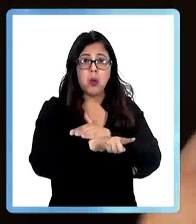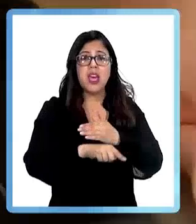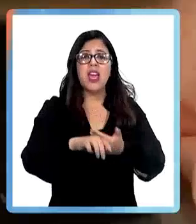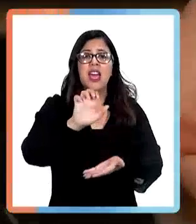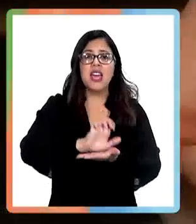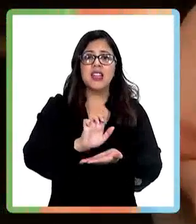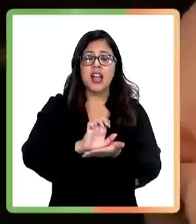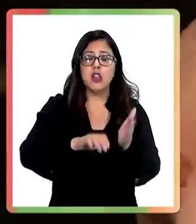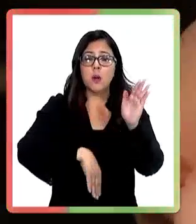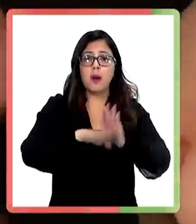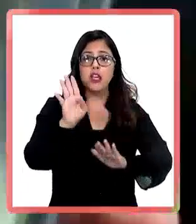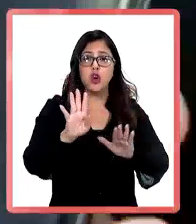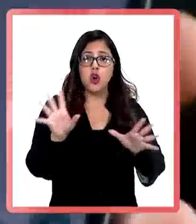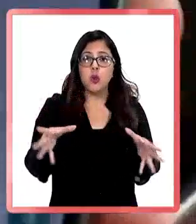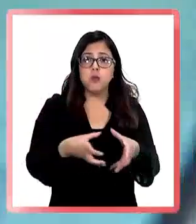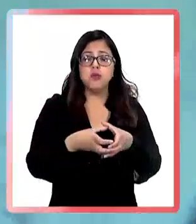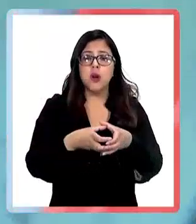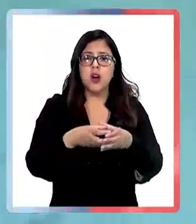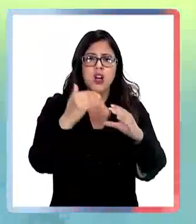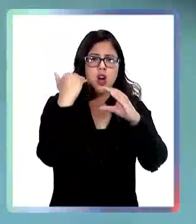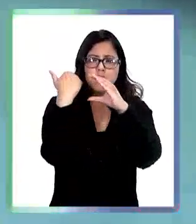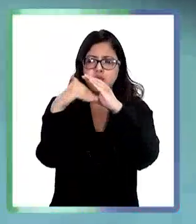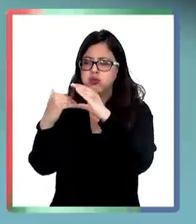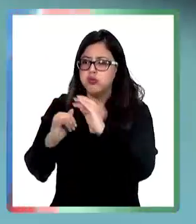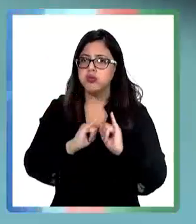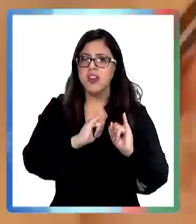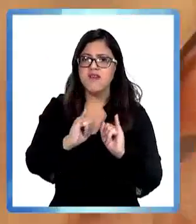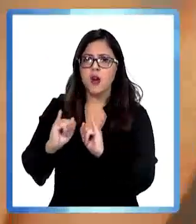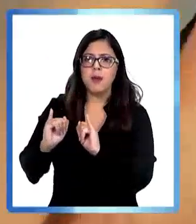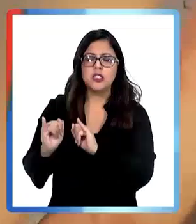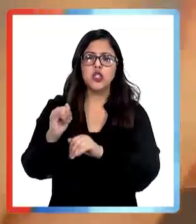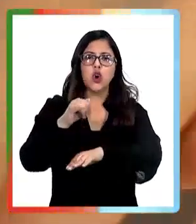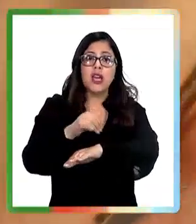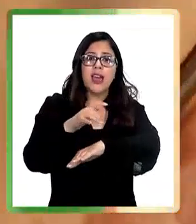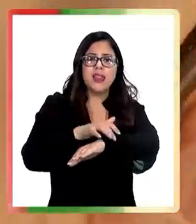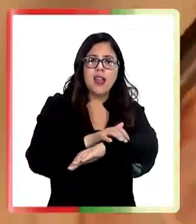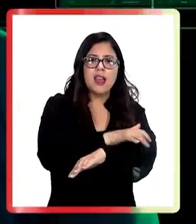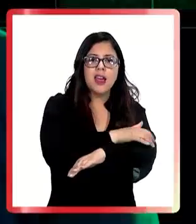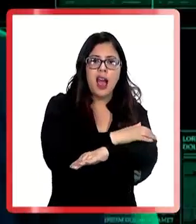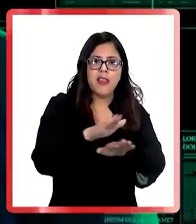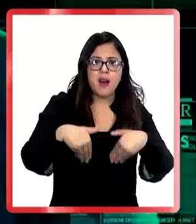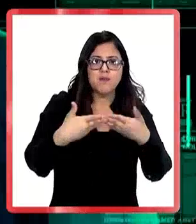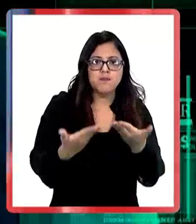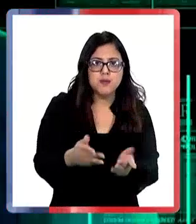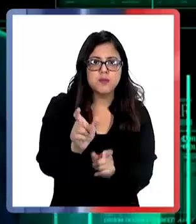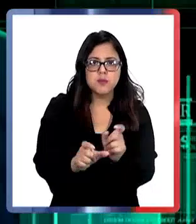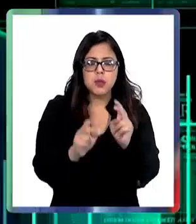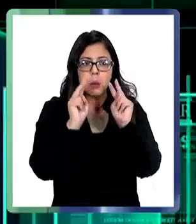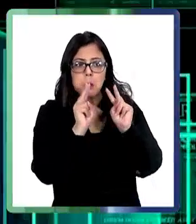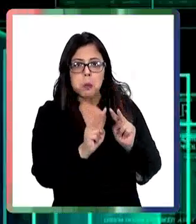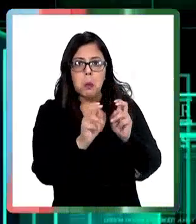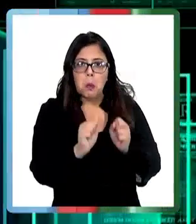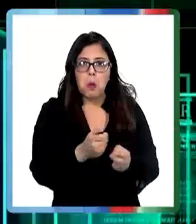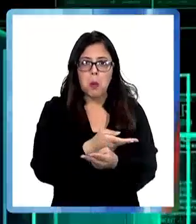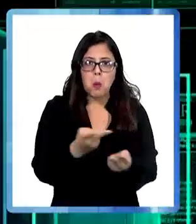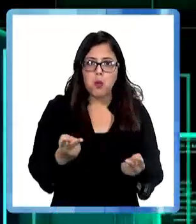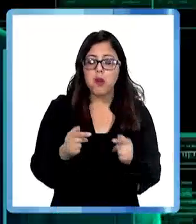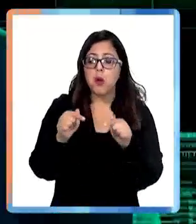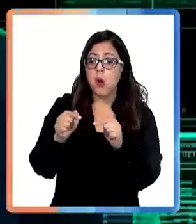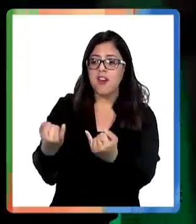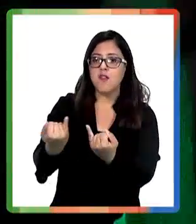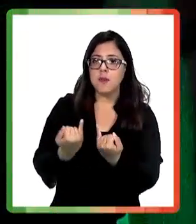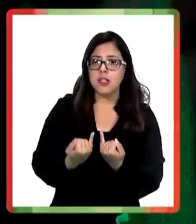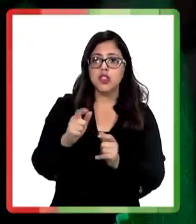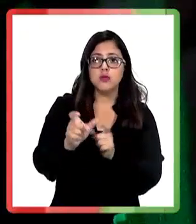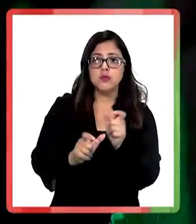Estado Mayor Conjunto, que dejó miles de correos con información delicada a disposición del público. Recibimos información de